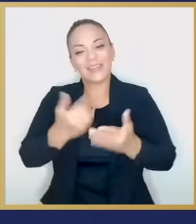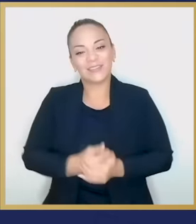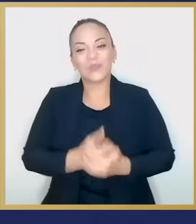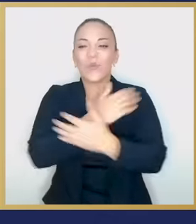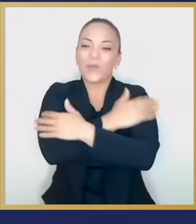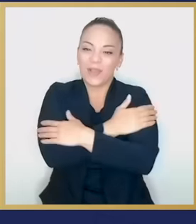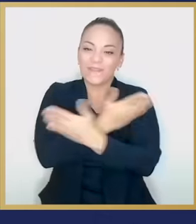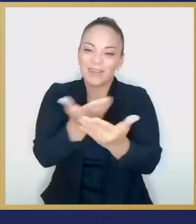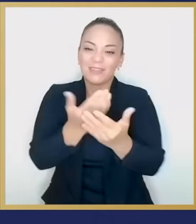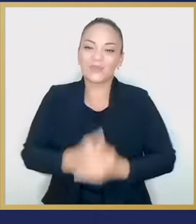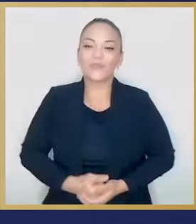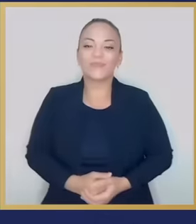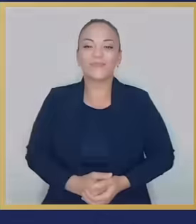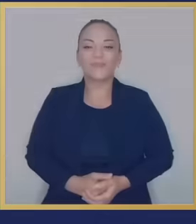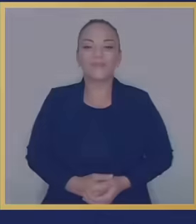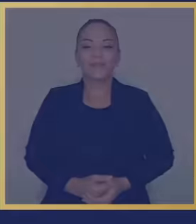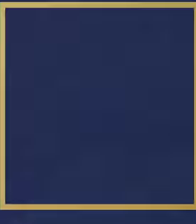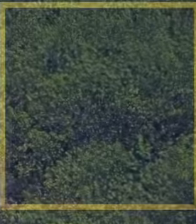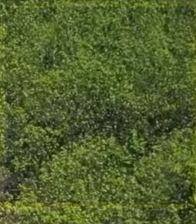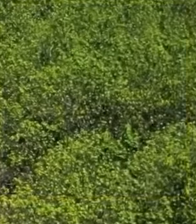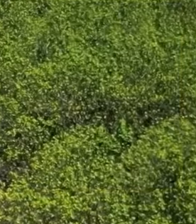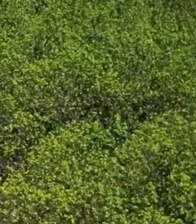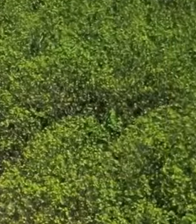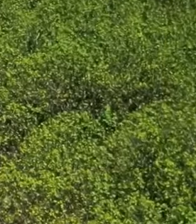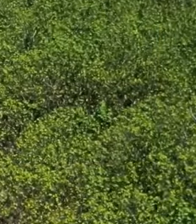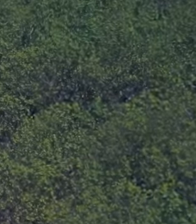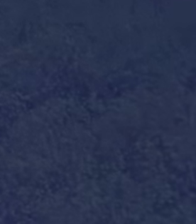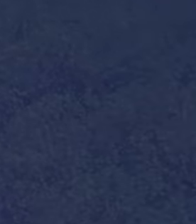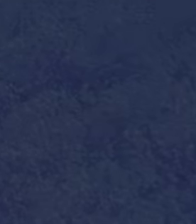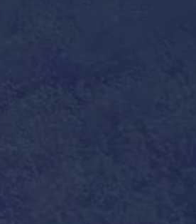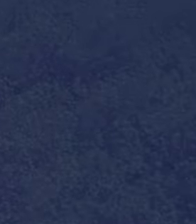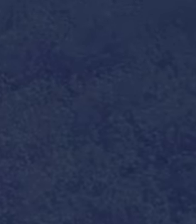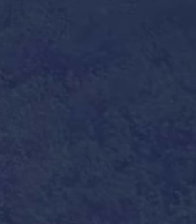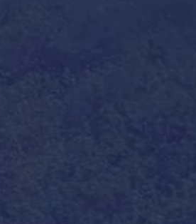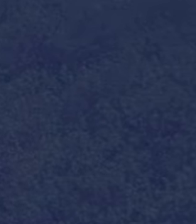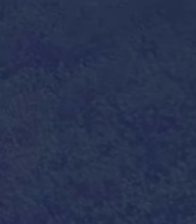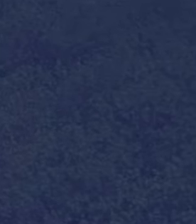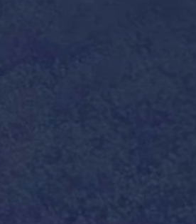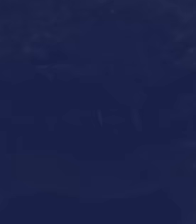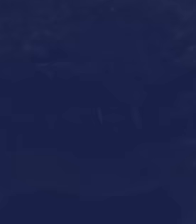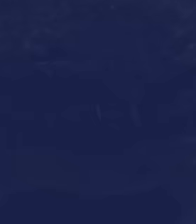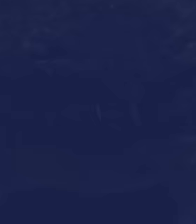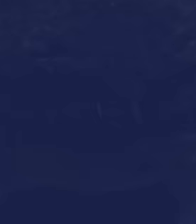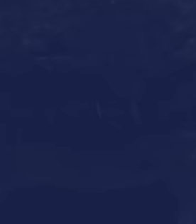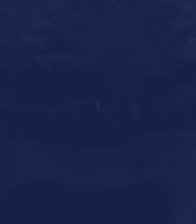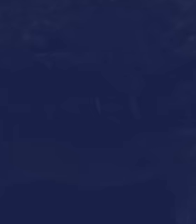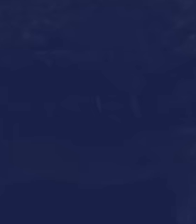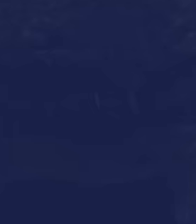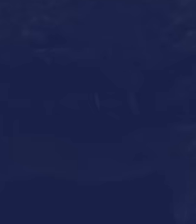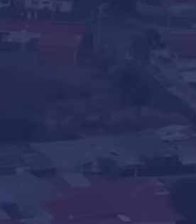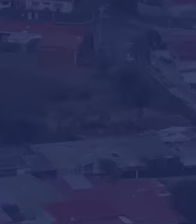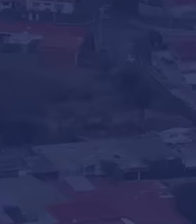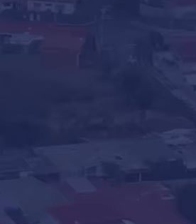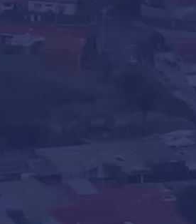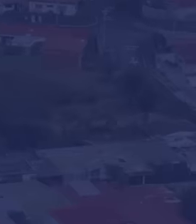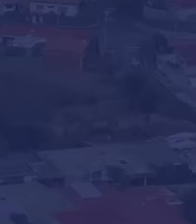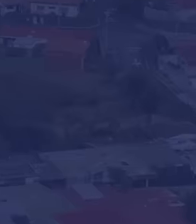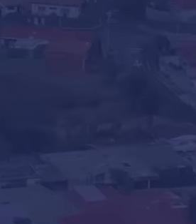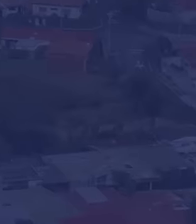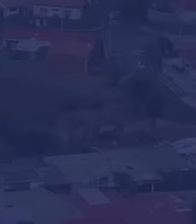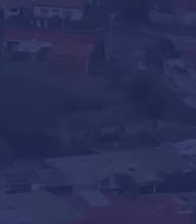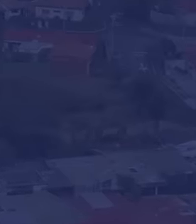feliz descanso, un abrazo fuerte. Costa Rica tiene un firme propósito, que la próxima generación